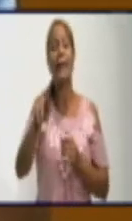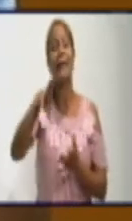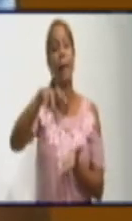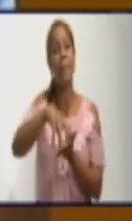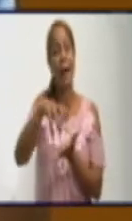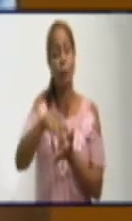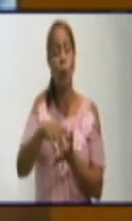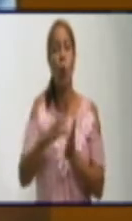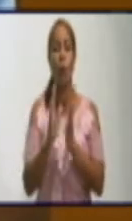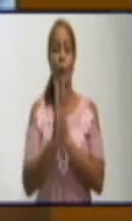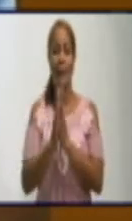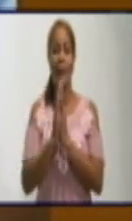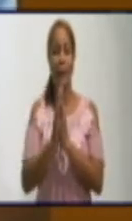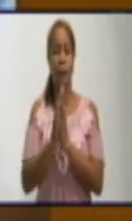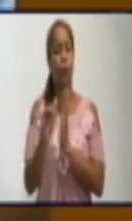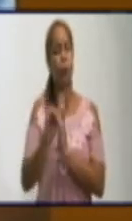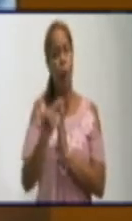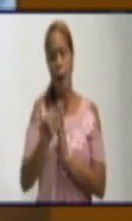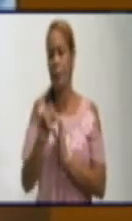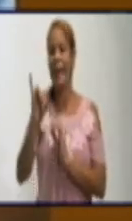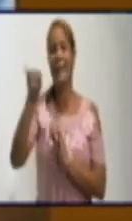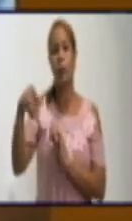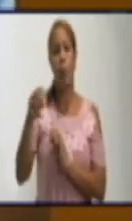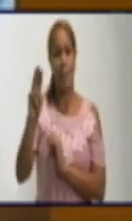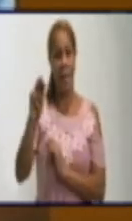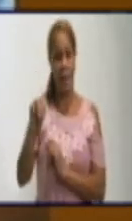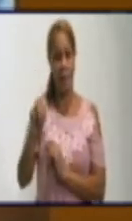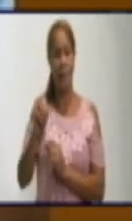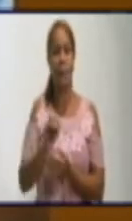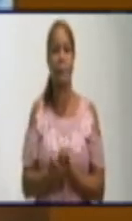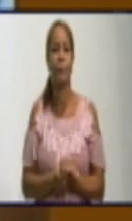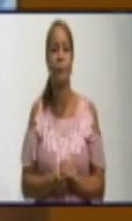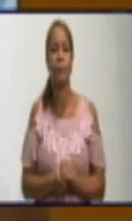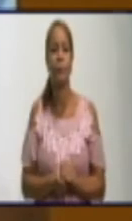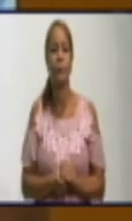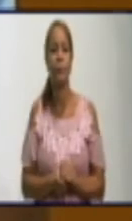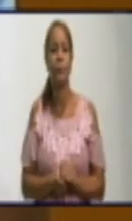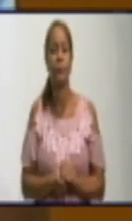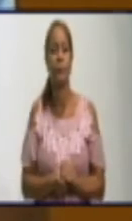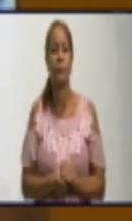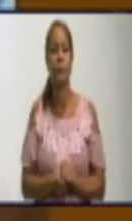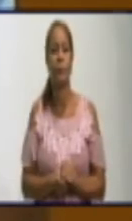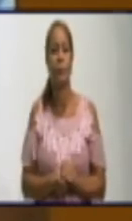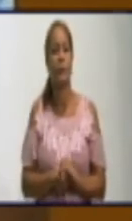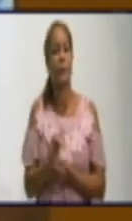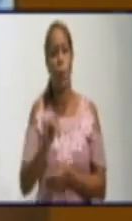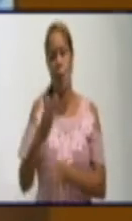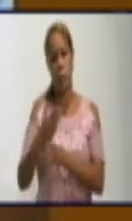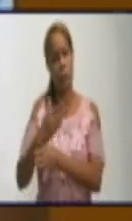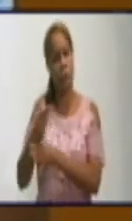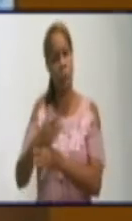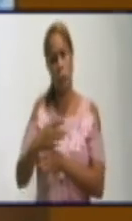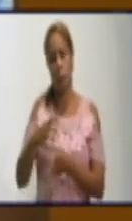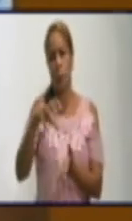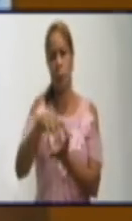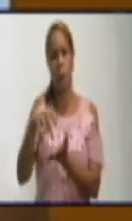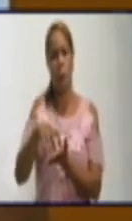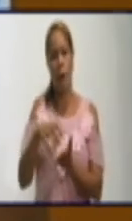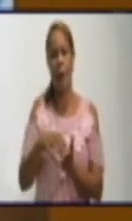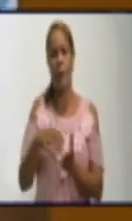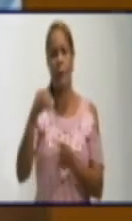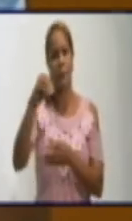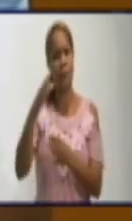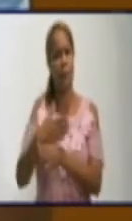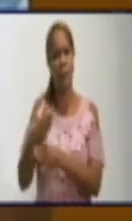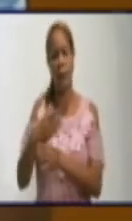la parte izquierda de colaboración, calle de atrás, calle Quinta, adentro de varias viviendas ahí que nos hemos